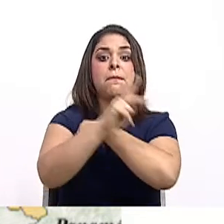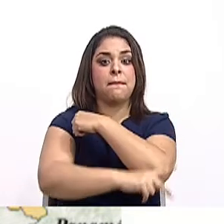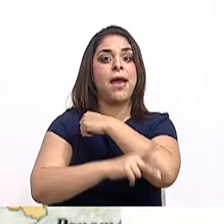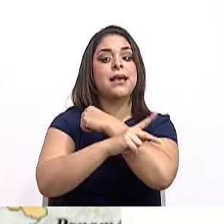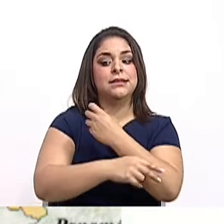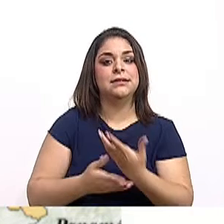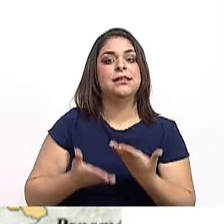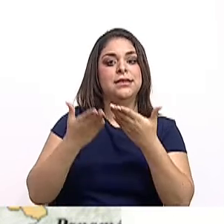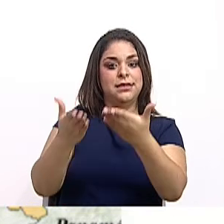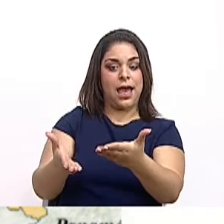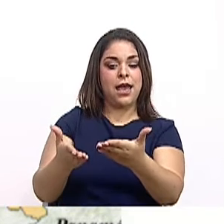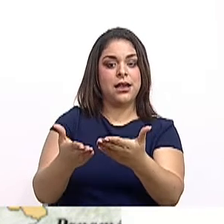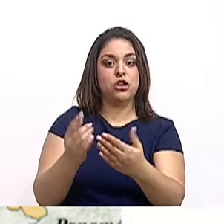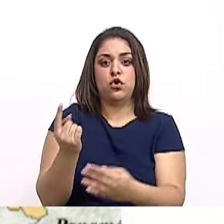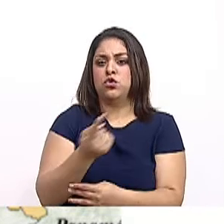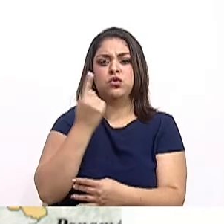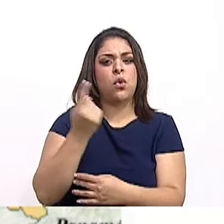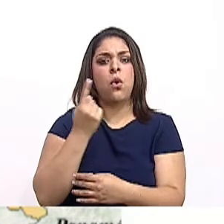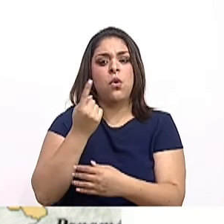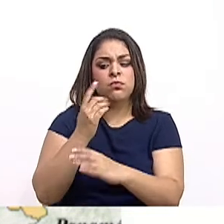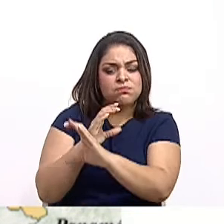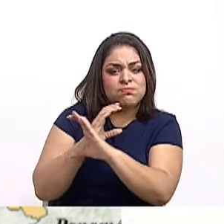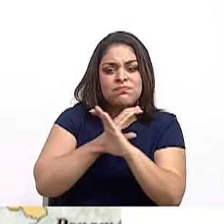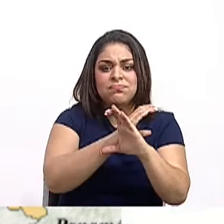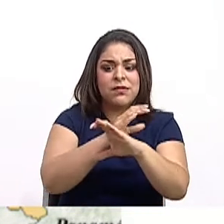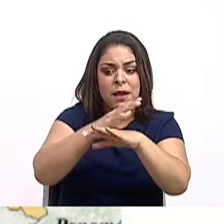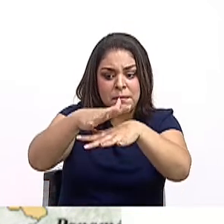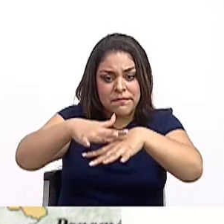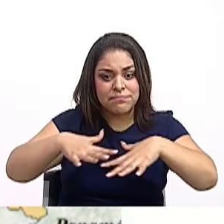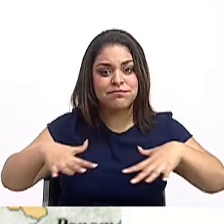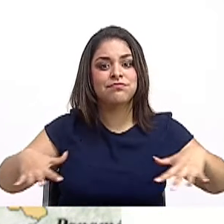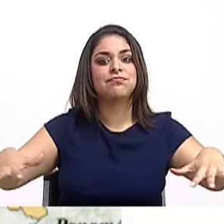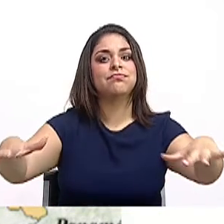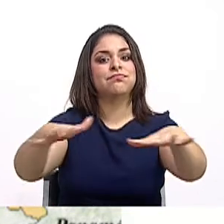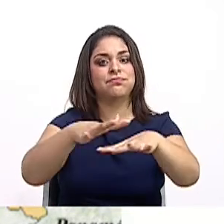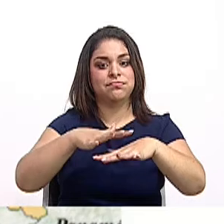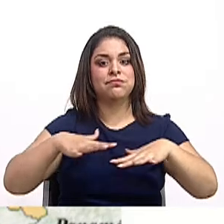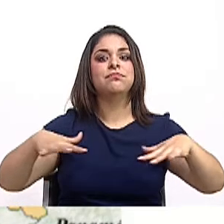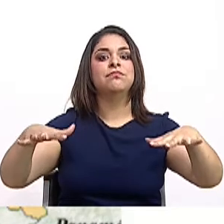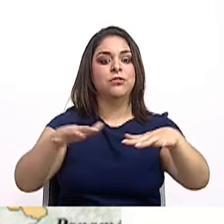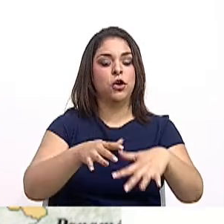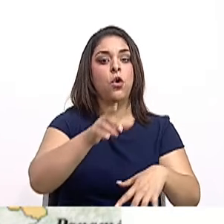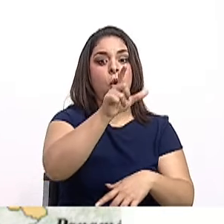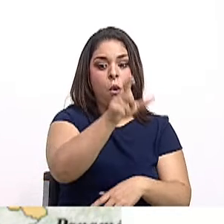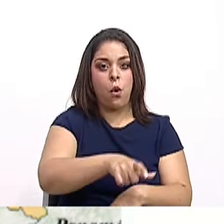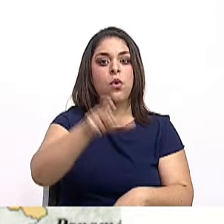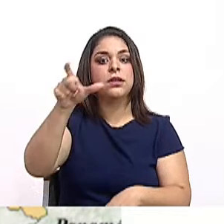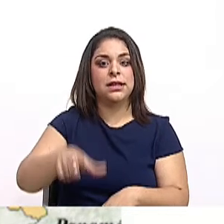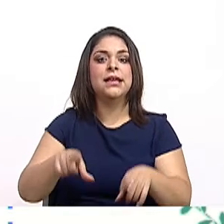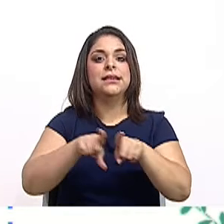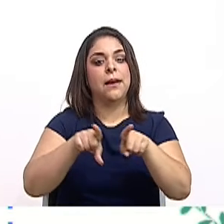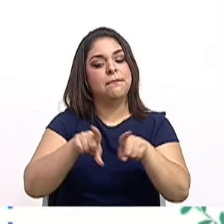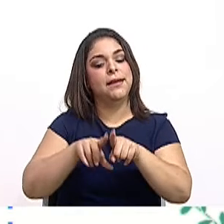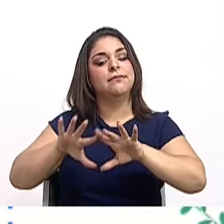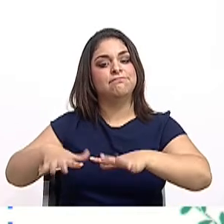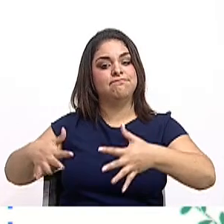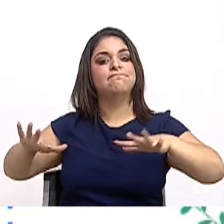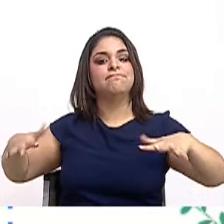solamente conservar la parte territorial continental, sino la parte del territorio marino.